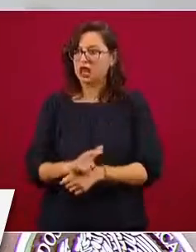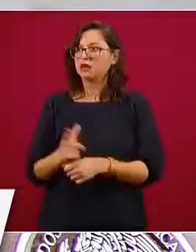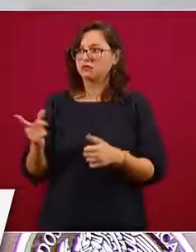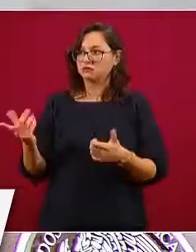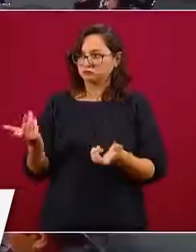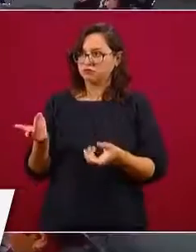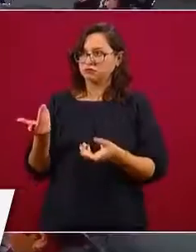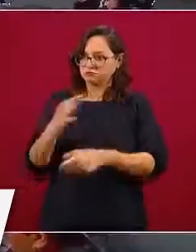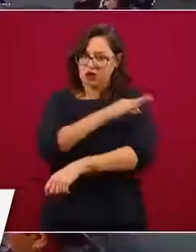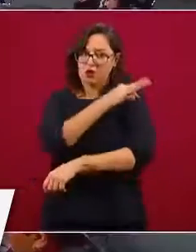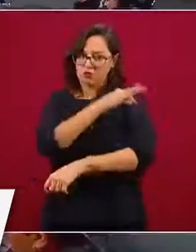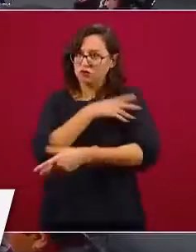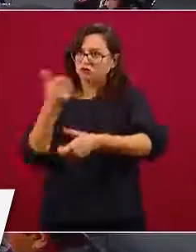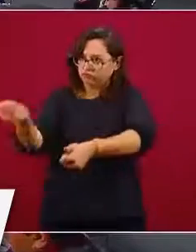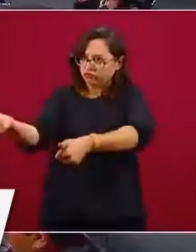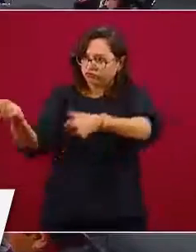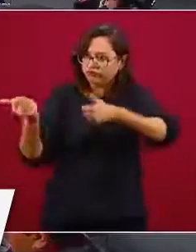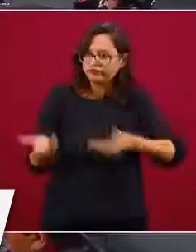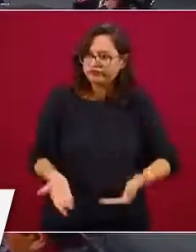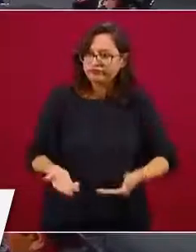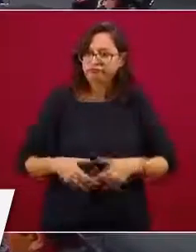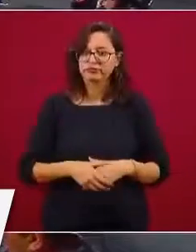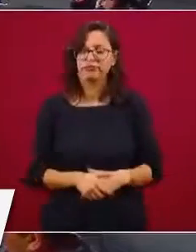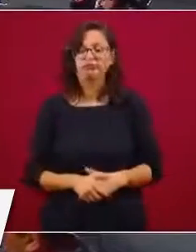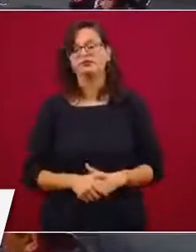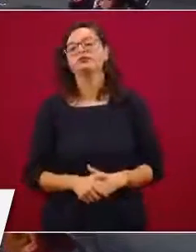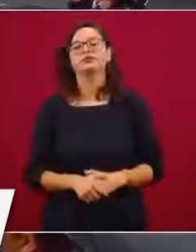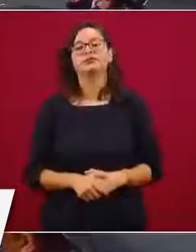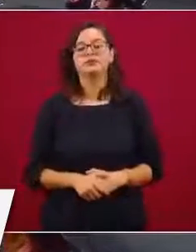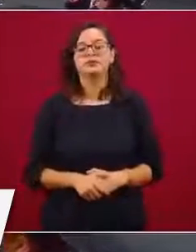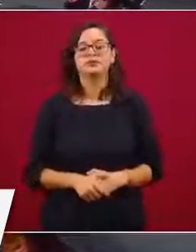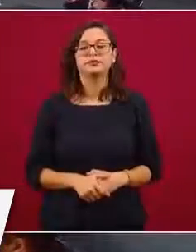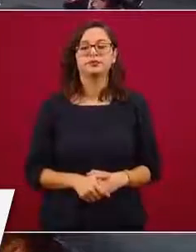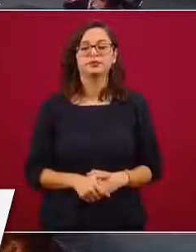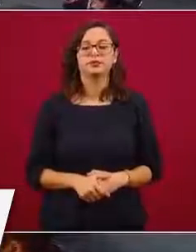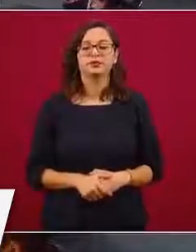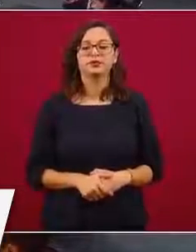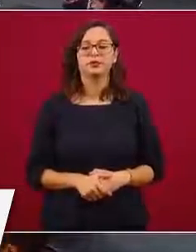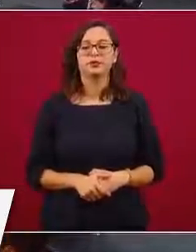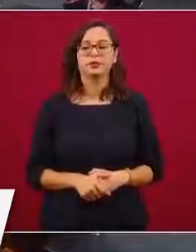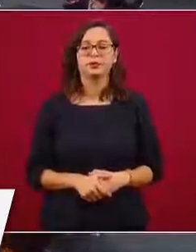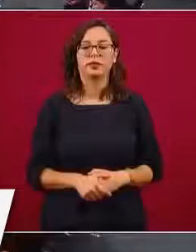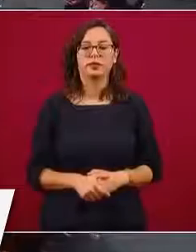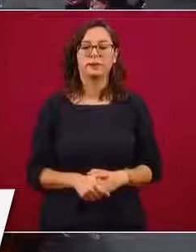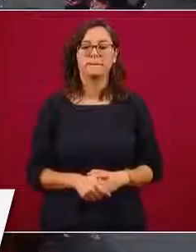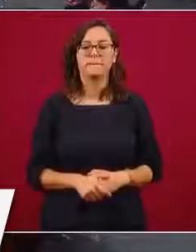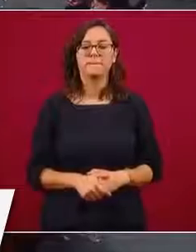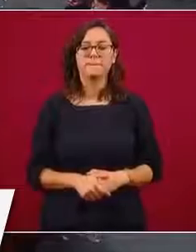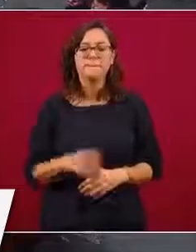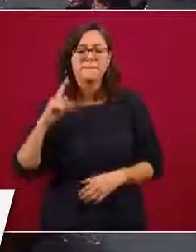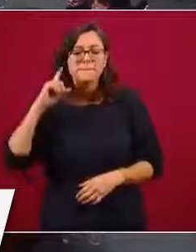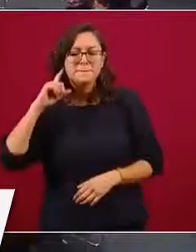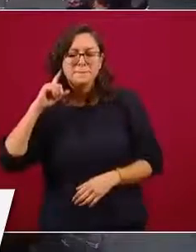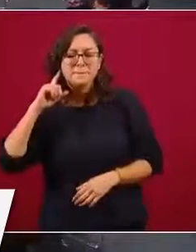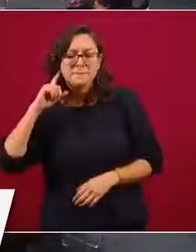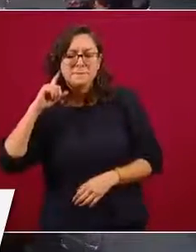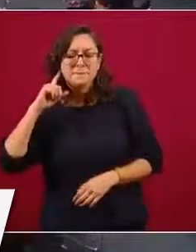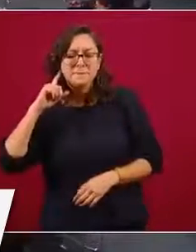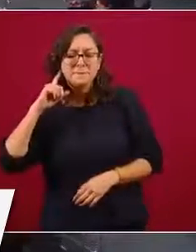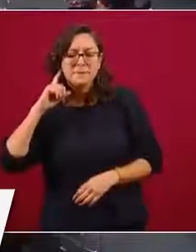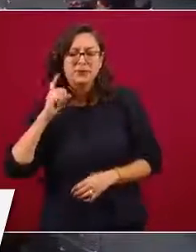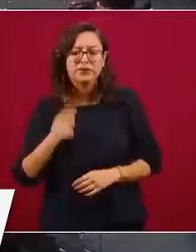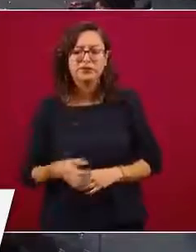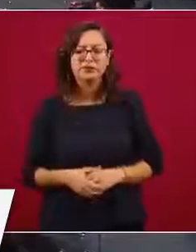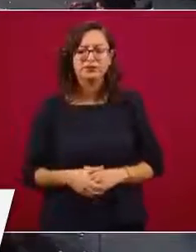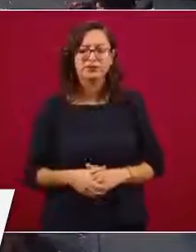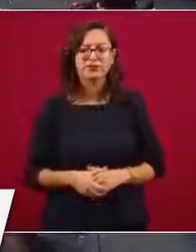Presidente, ¿cómo va a ser la selección